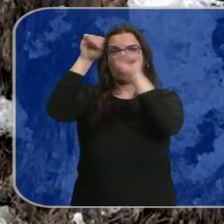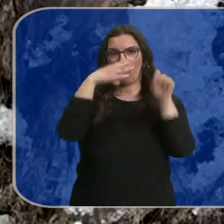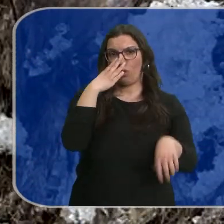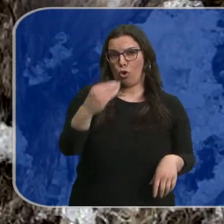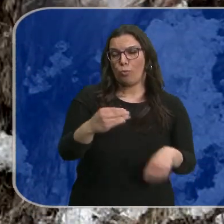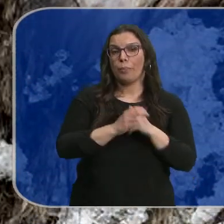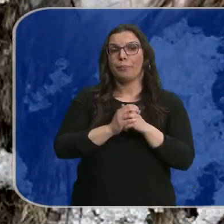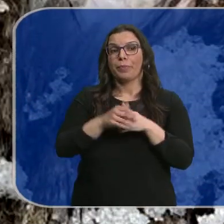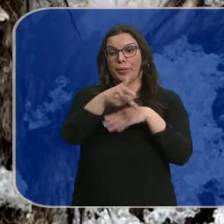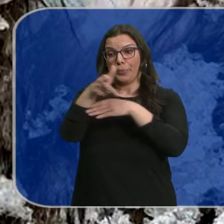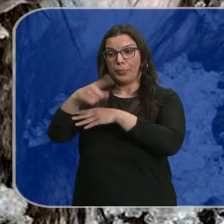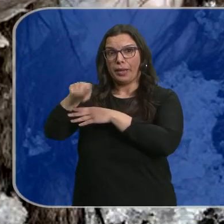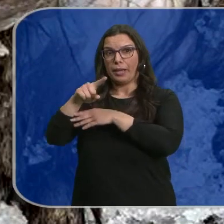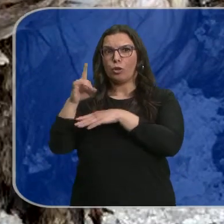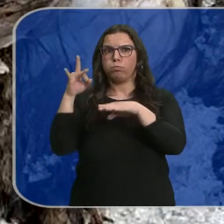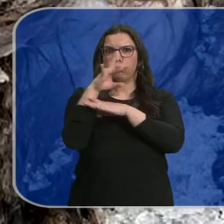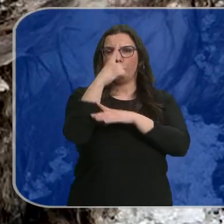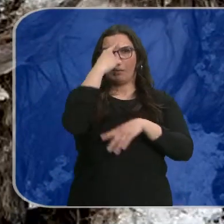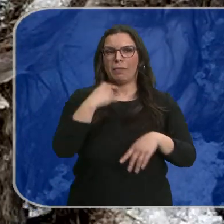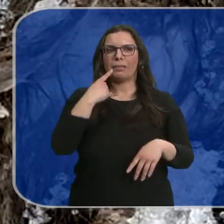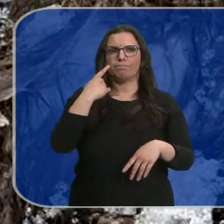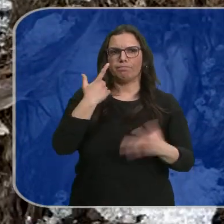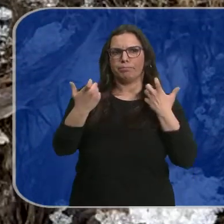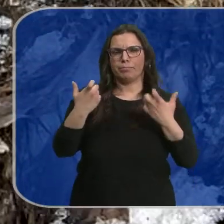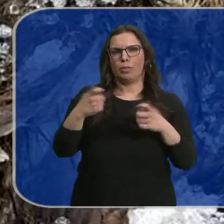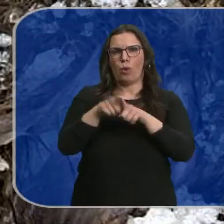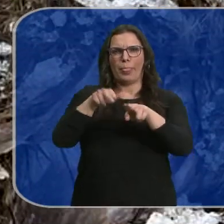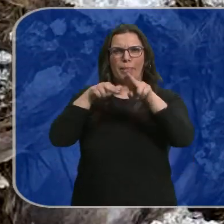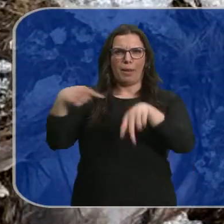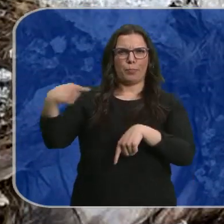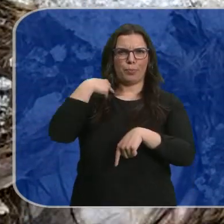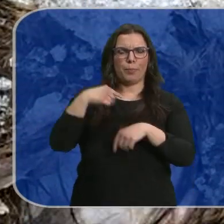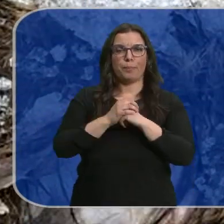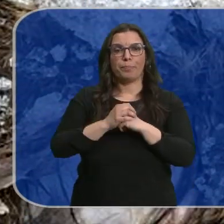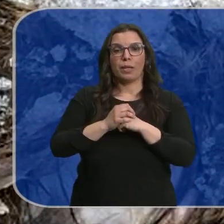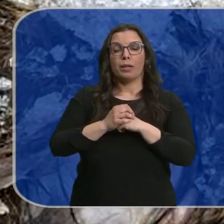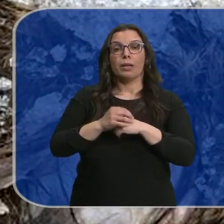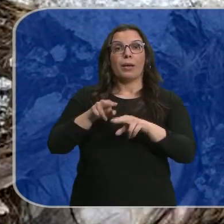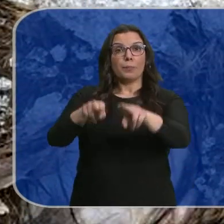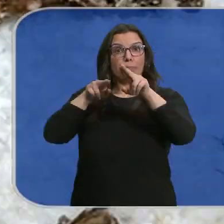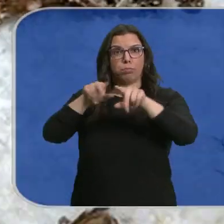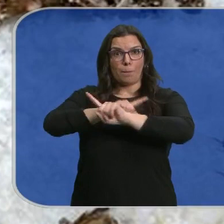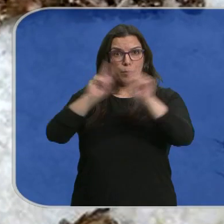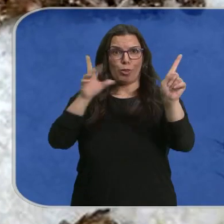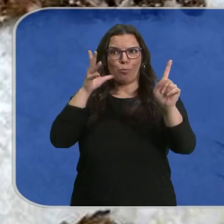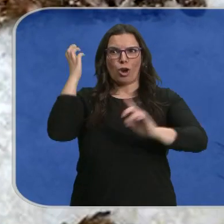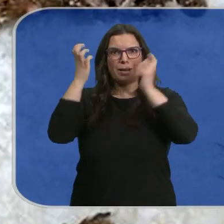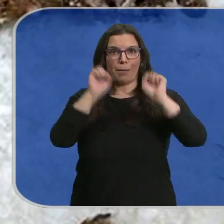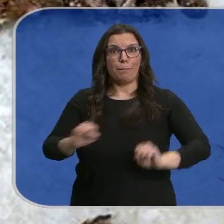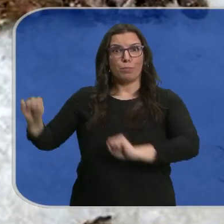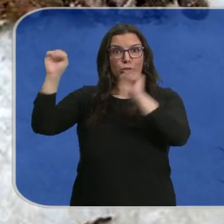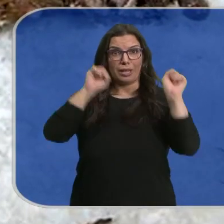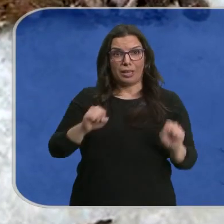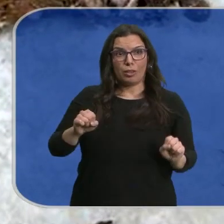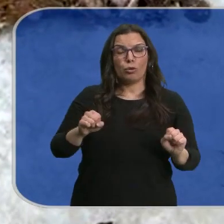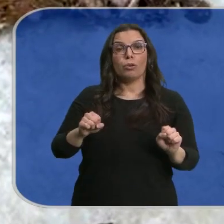facilitadas por los naturalistas, se aprecia que recibió un disparo. La caza del lobo, a pesar de estar prohibida por ser una especie protegida, es su